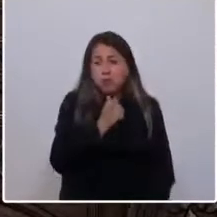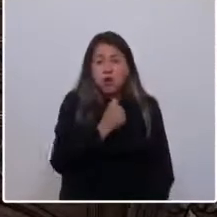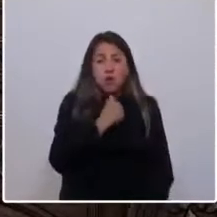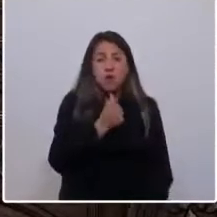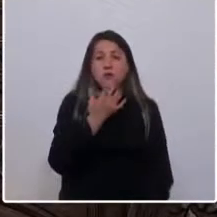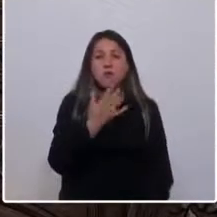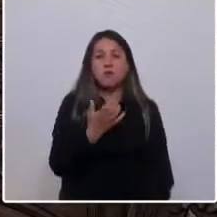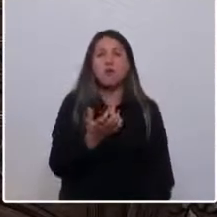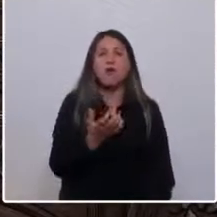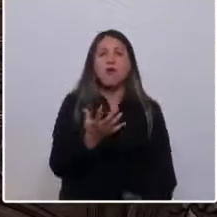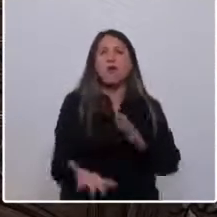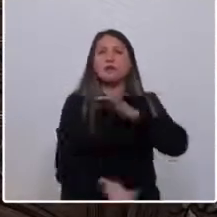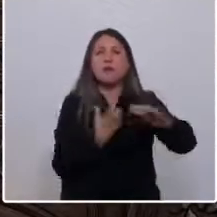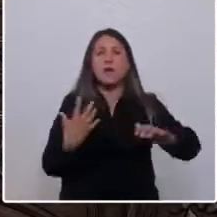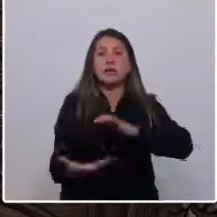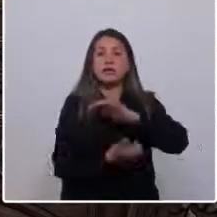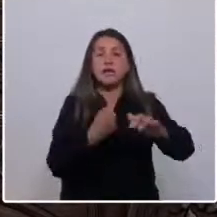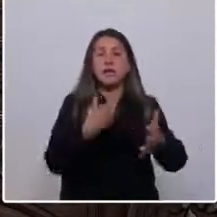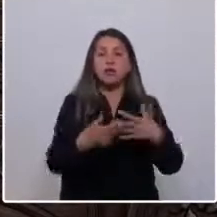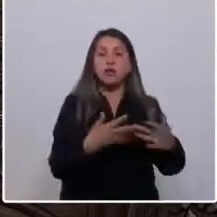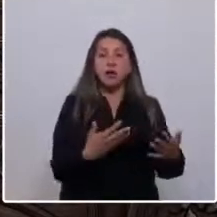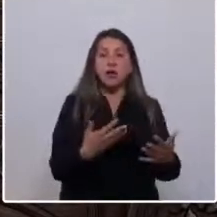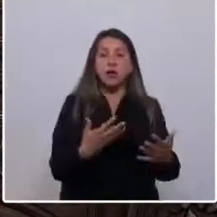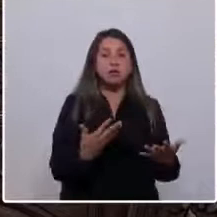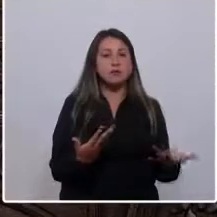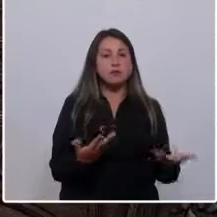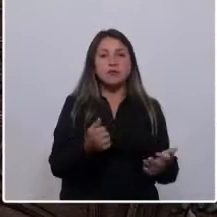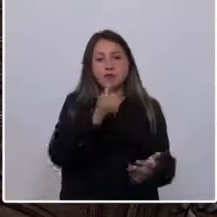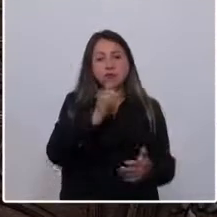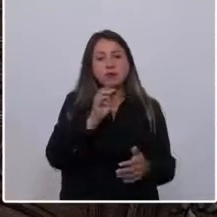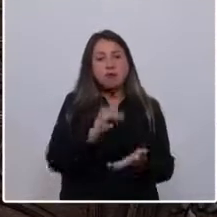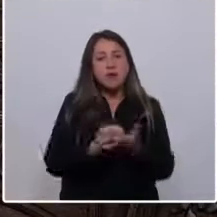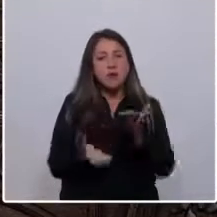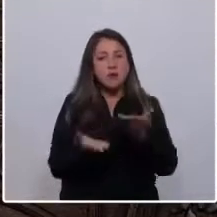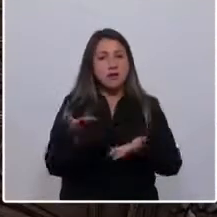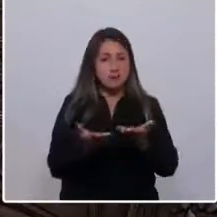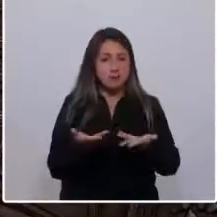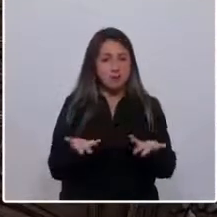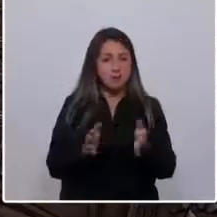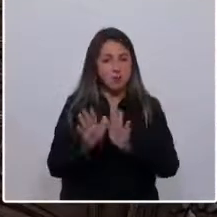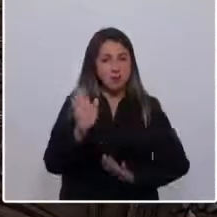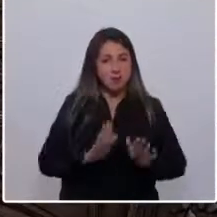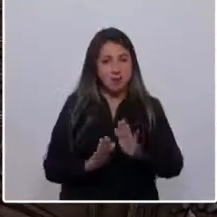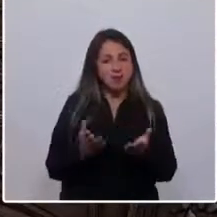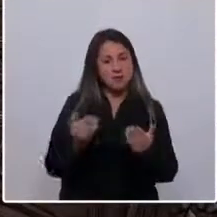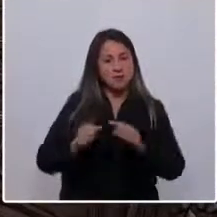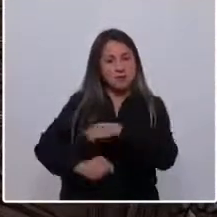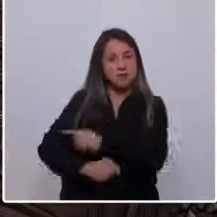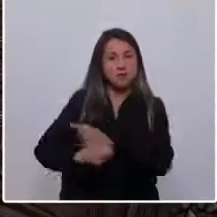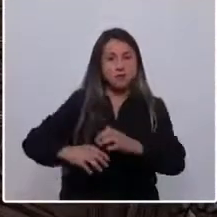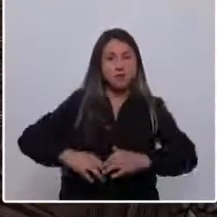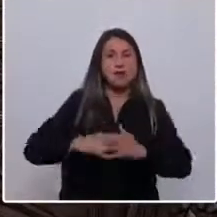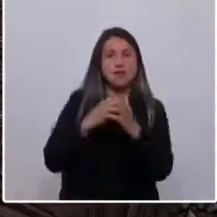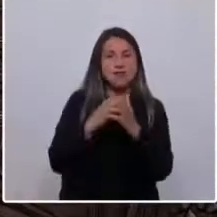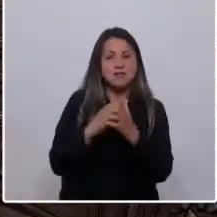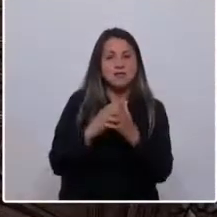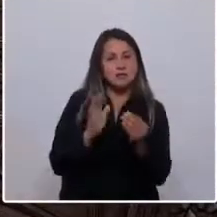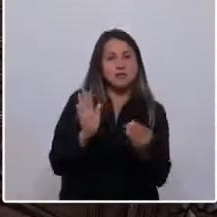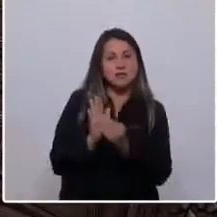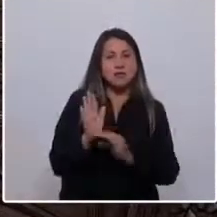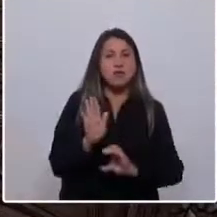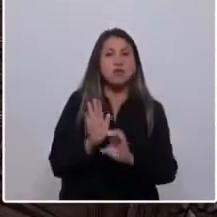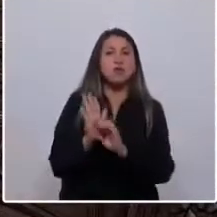forma equilibrada y con perspectiva de futuro nuestros recursos naturales. Para ello es necesario fortalecer fuertemente en esta constitución